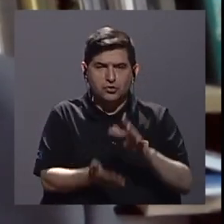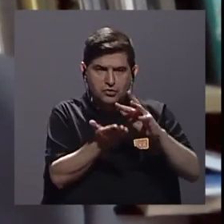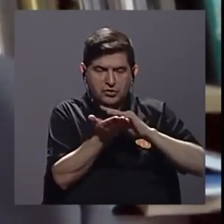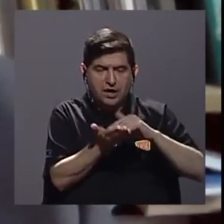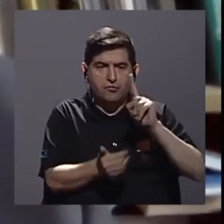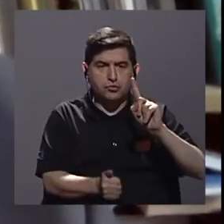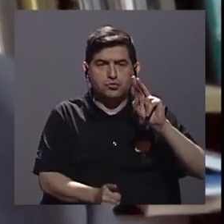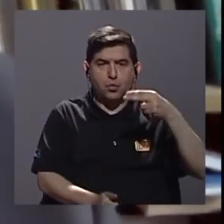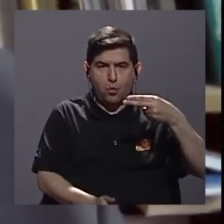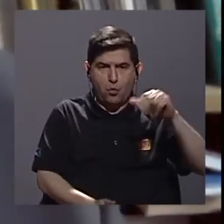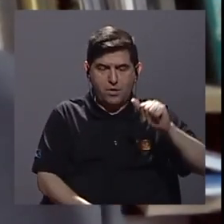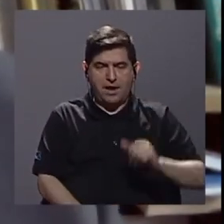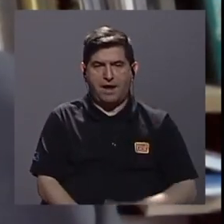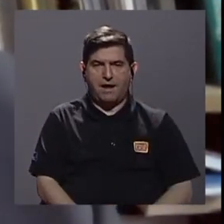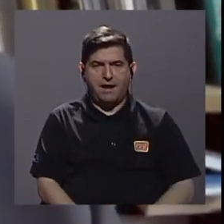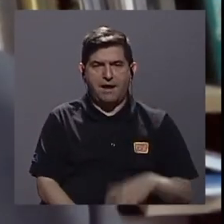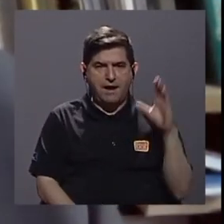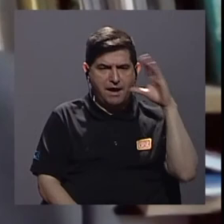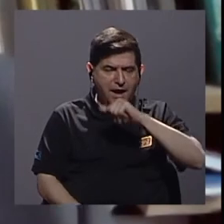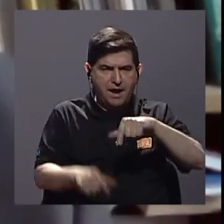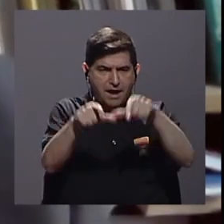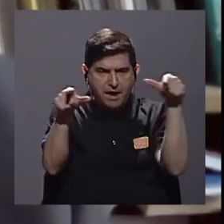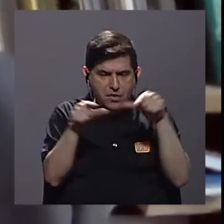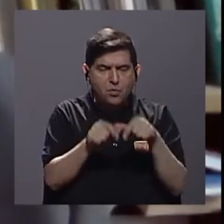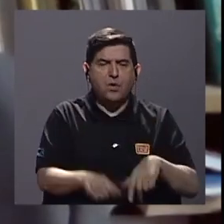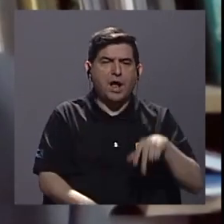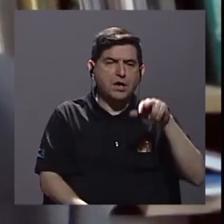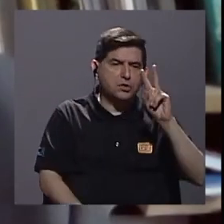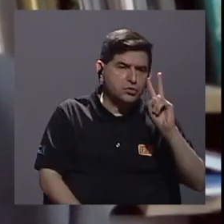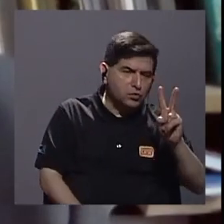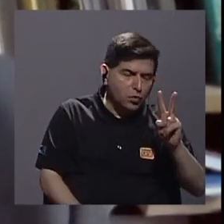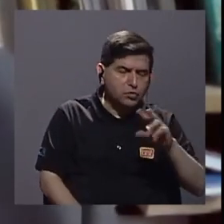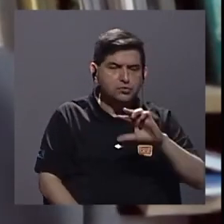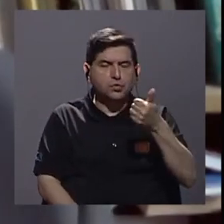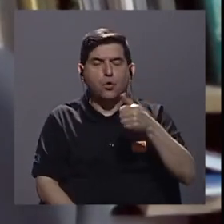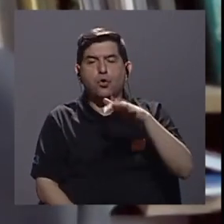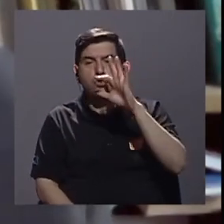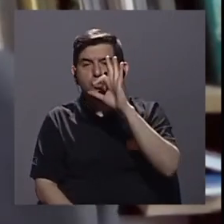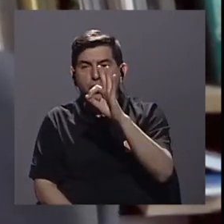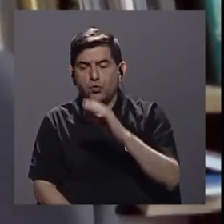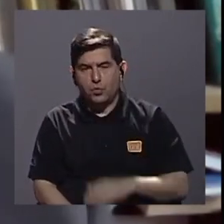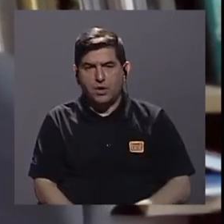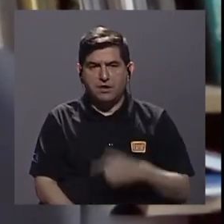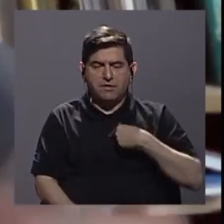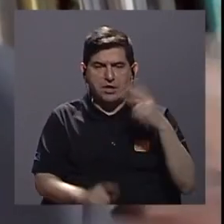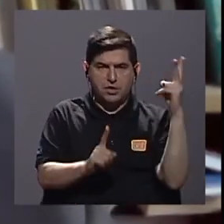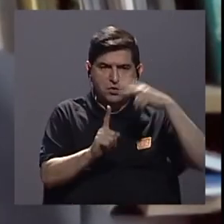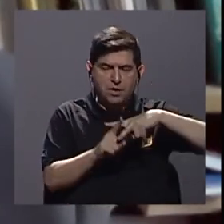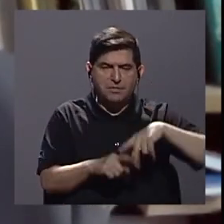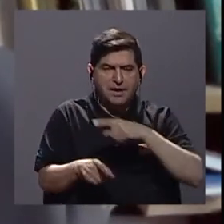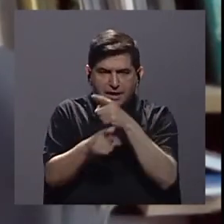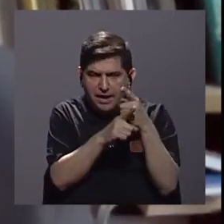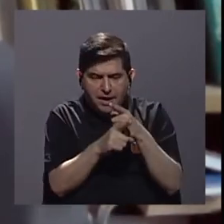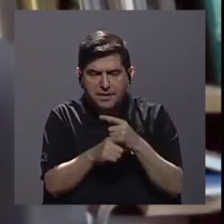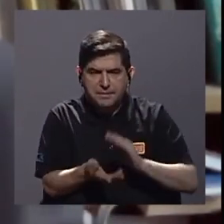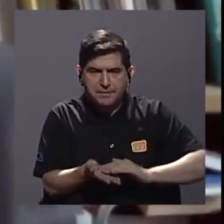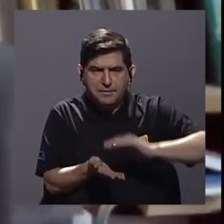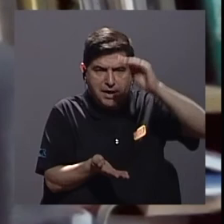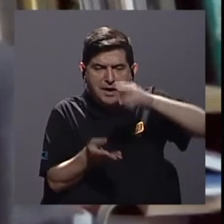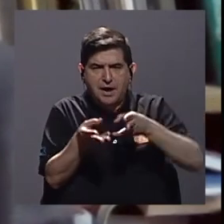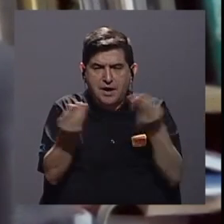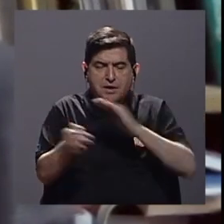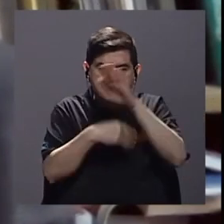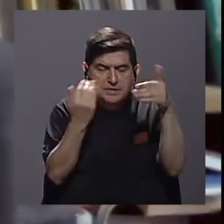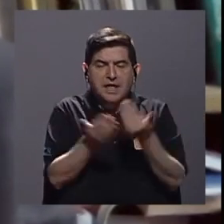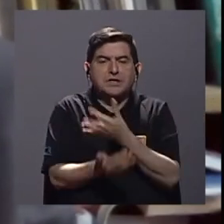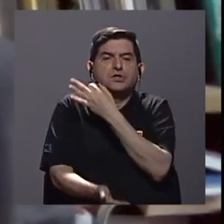me doy cuenta que es que hay unos lotes que producen 2 otros que producen 9 y puedo aplicar los correctivos para aumentar la productividad de